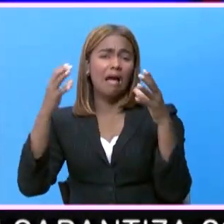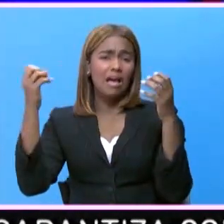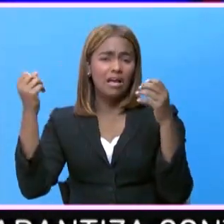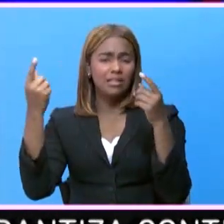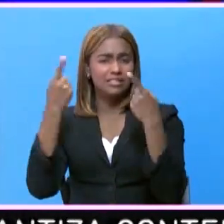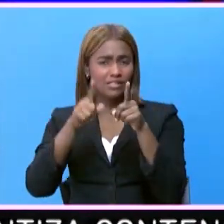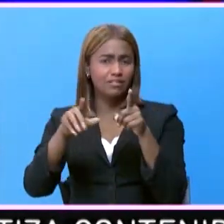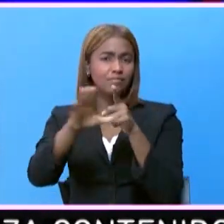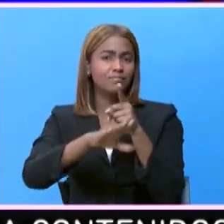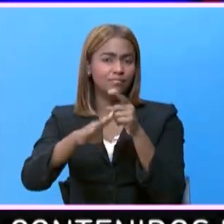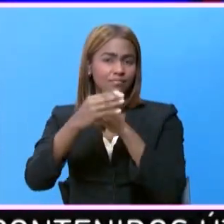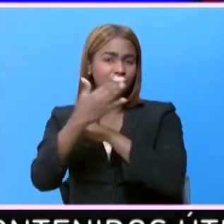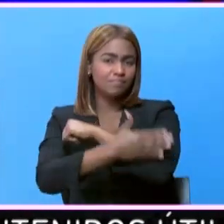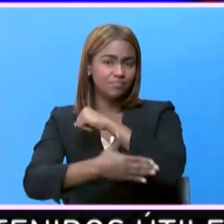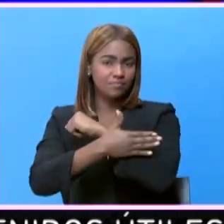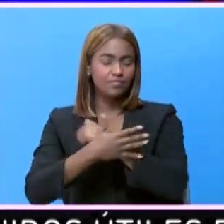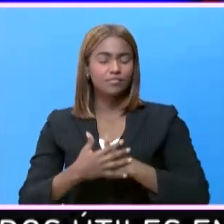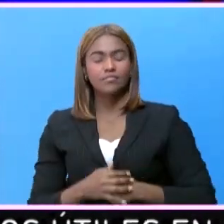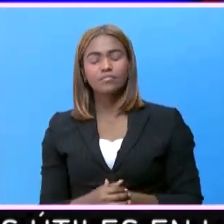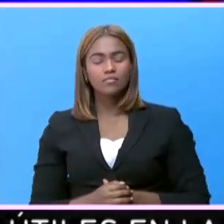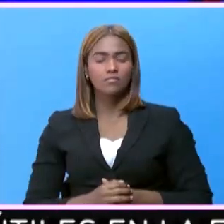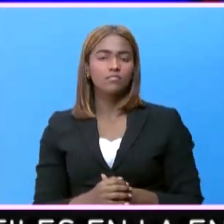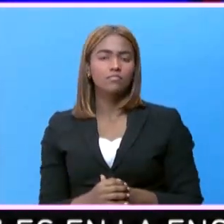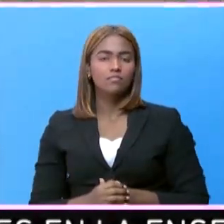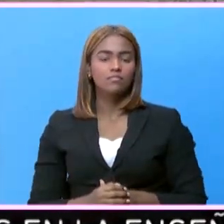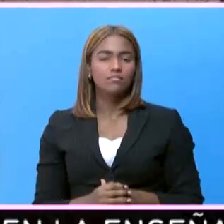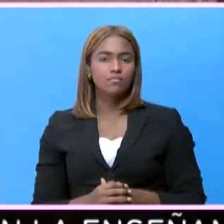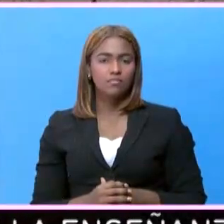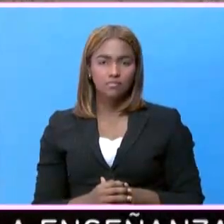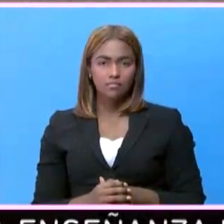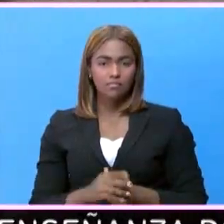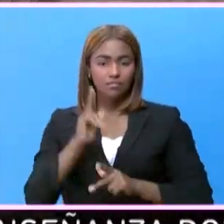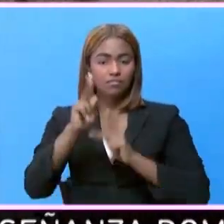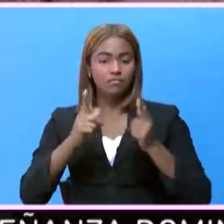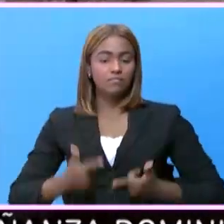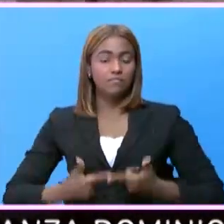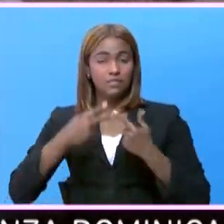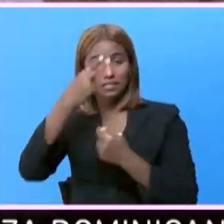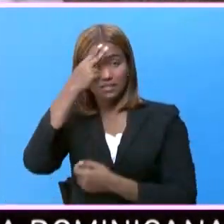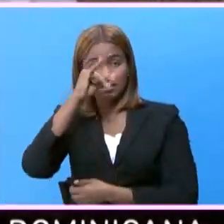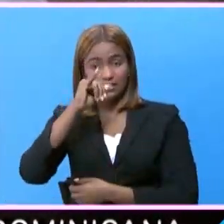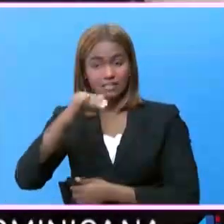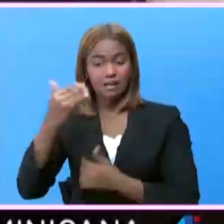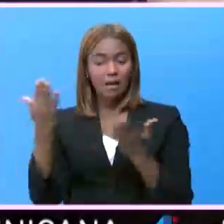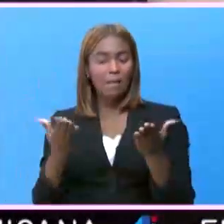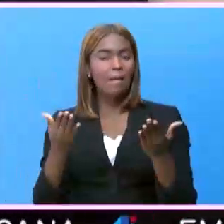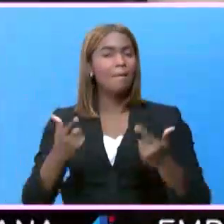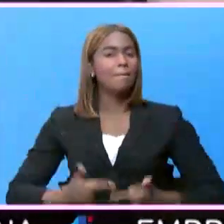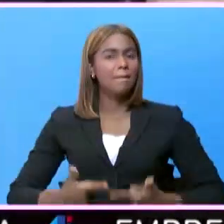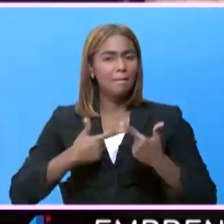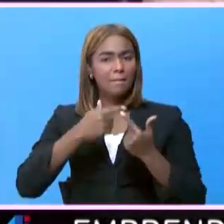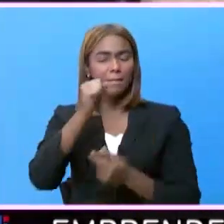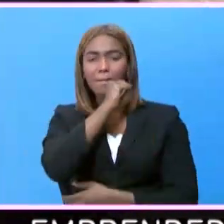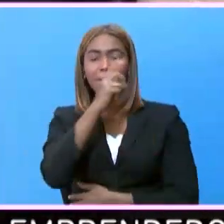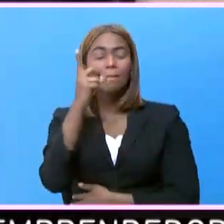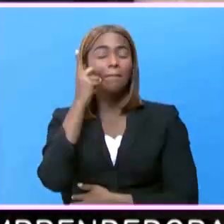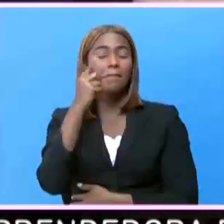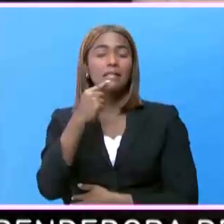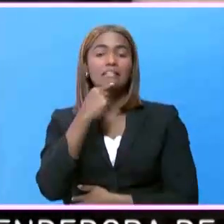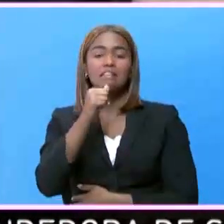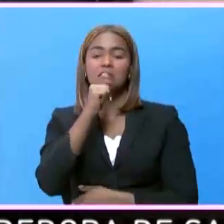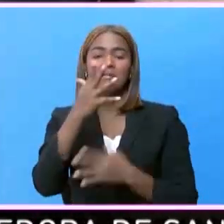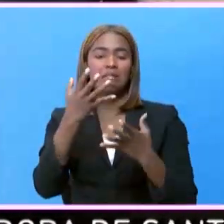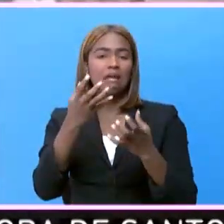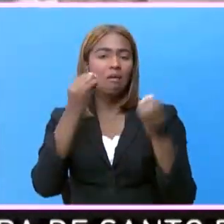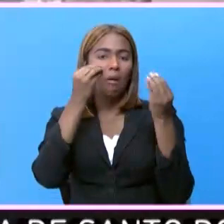en el vecino país. Veamos la historia. Ciudadanos de Haití residentes en Santo Domingo se resistieron este viernes a hablar